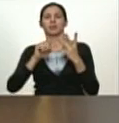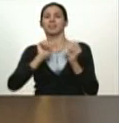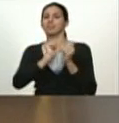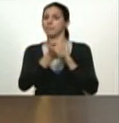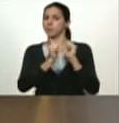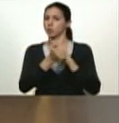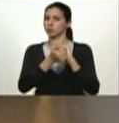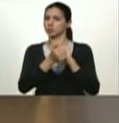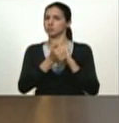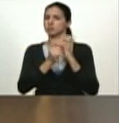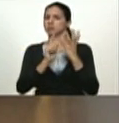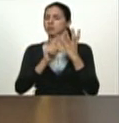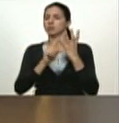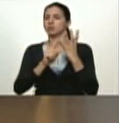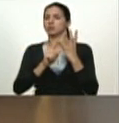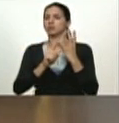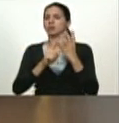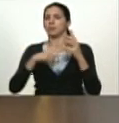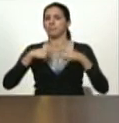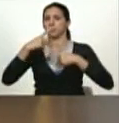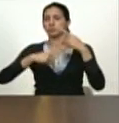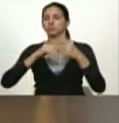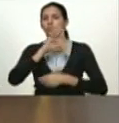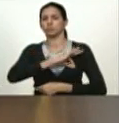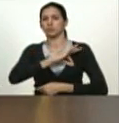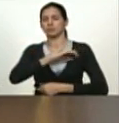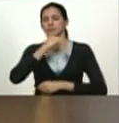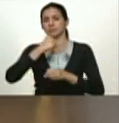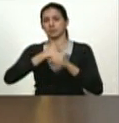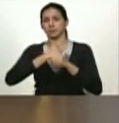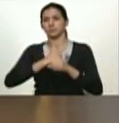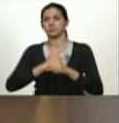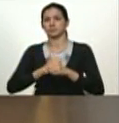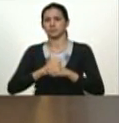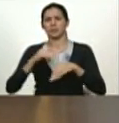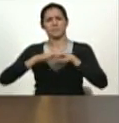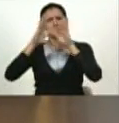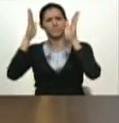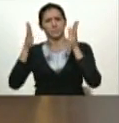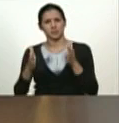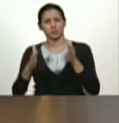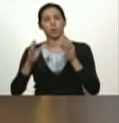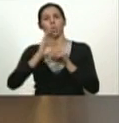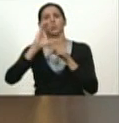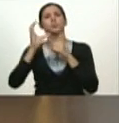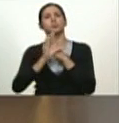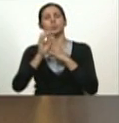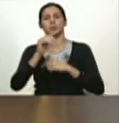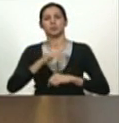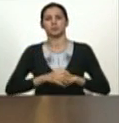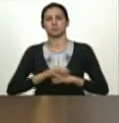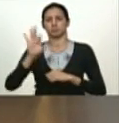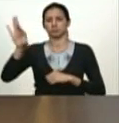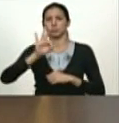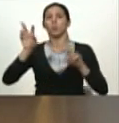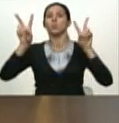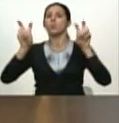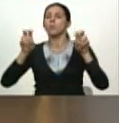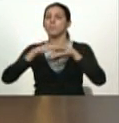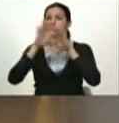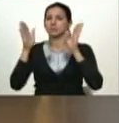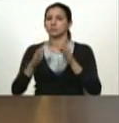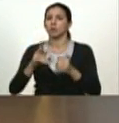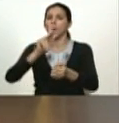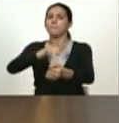y del proceso social del trabajo ministro del poder popular para la cultura estoy designando a un poeta